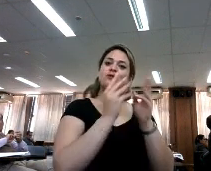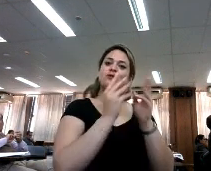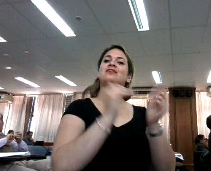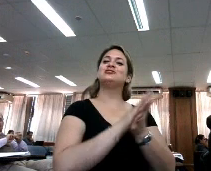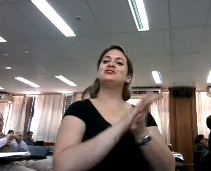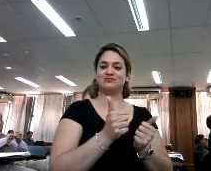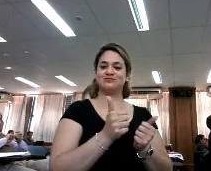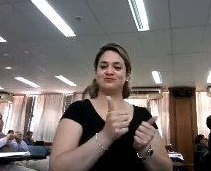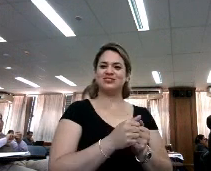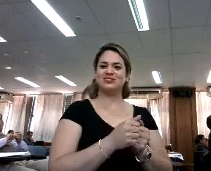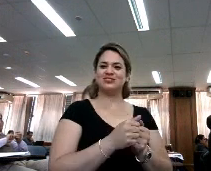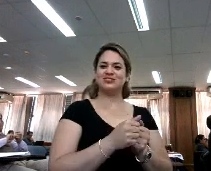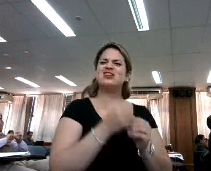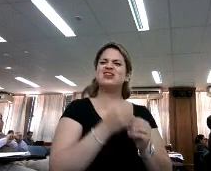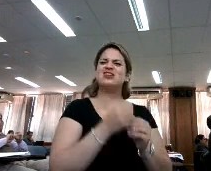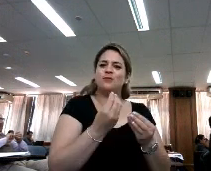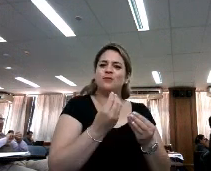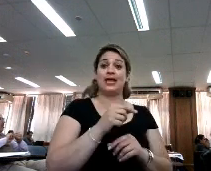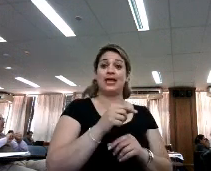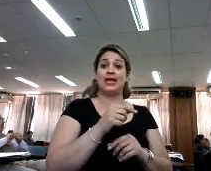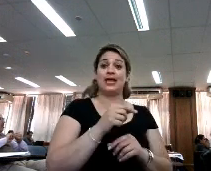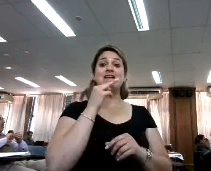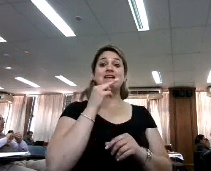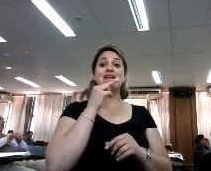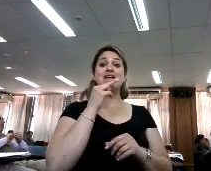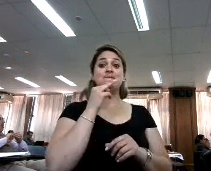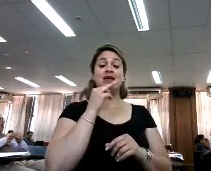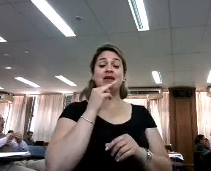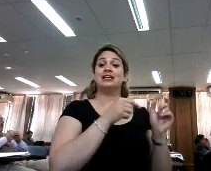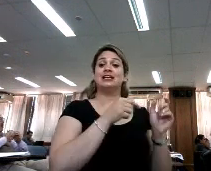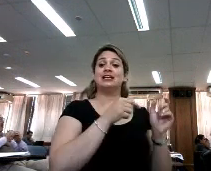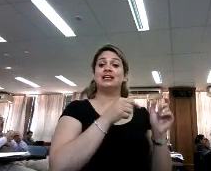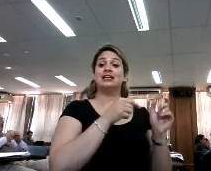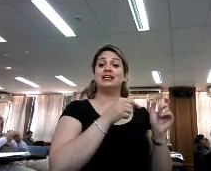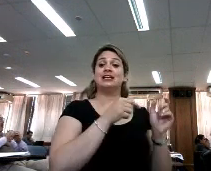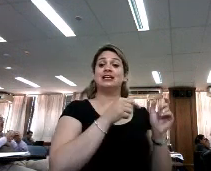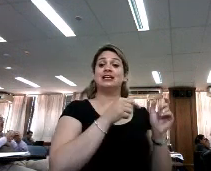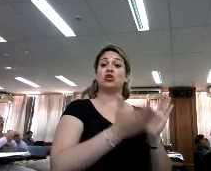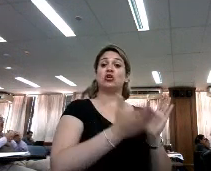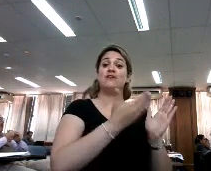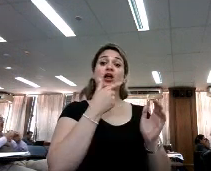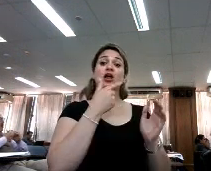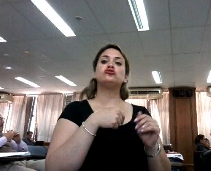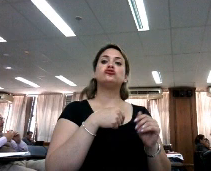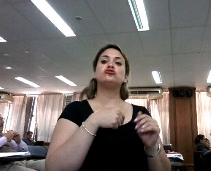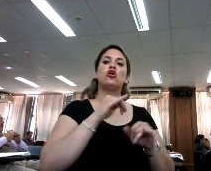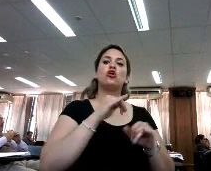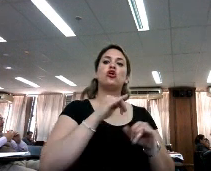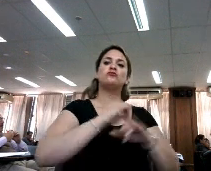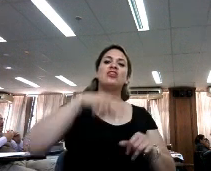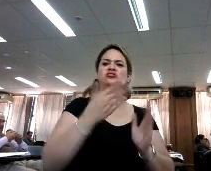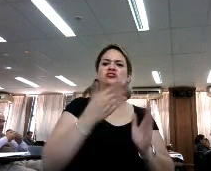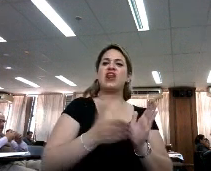interactúan. Lo que está en verde son los libros, y lo que está en rojo son los journals, las revistas.